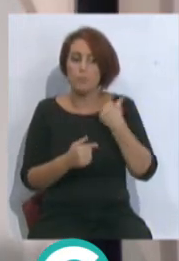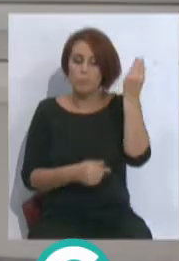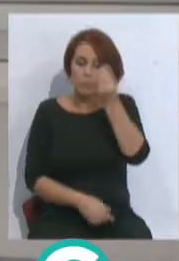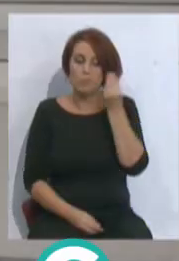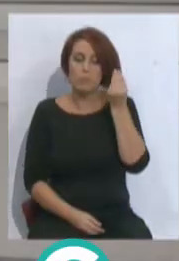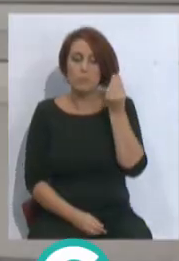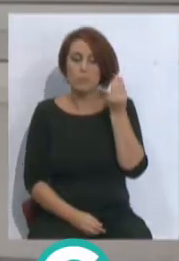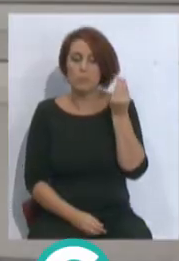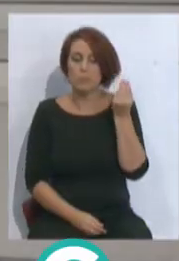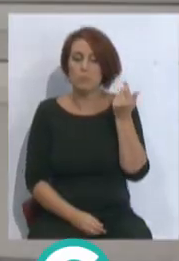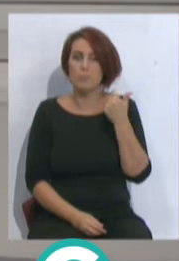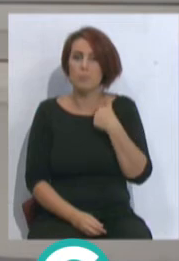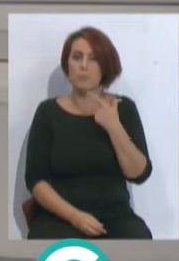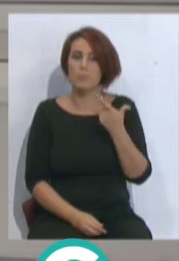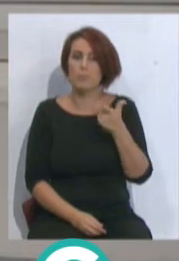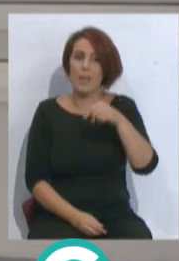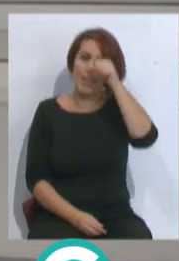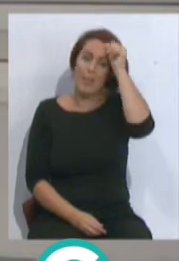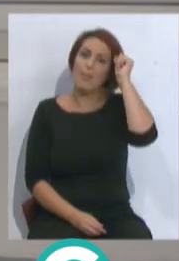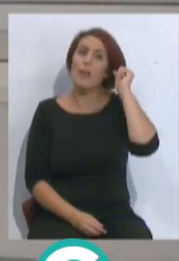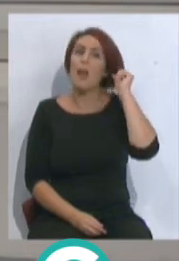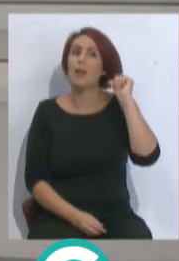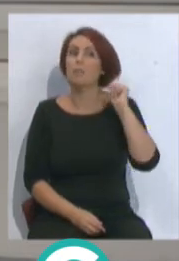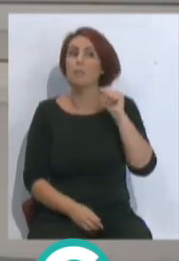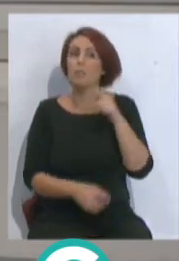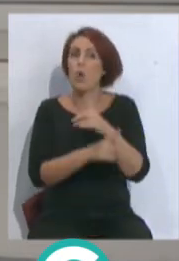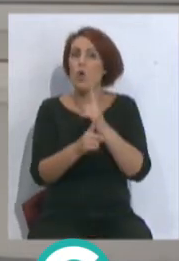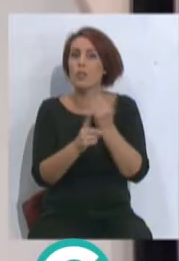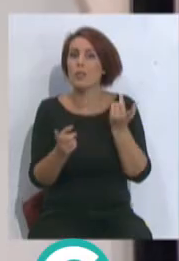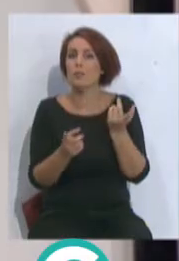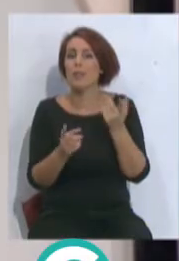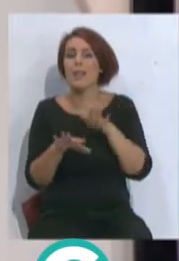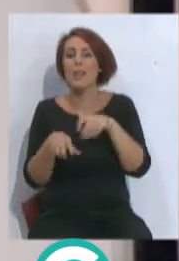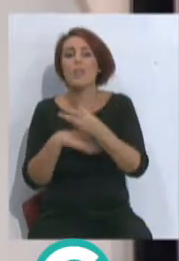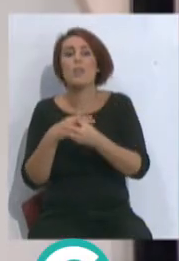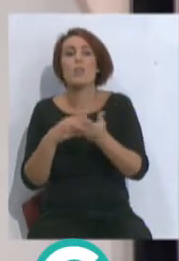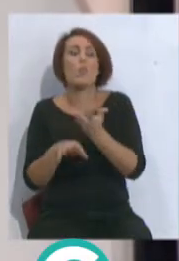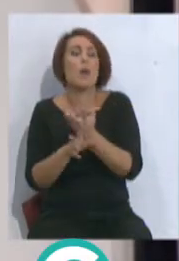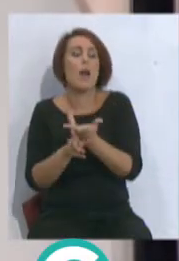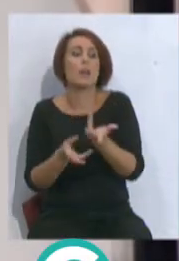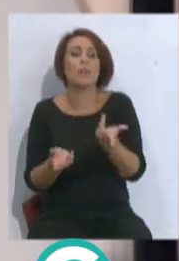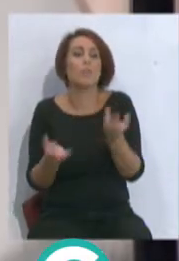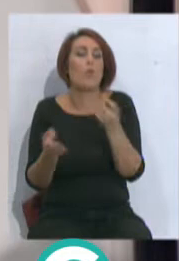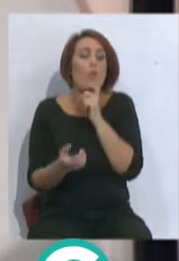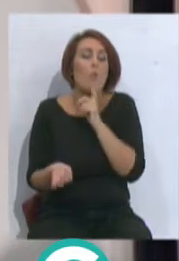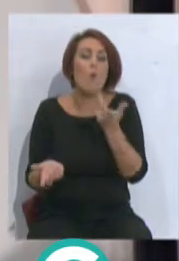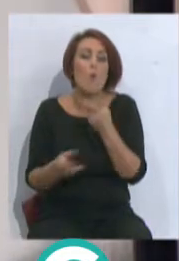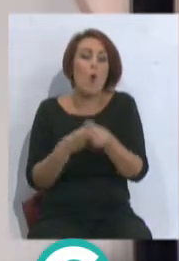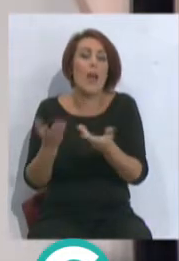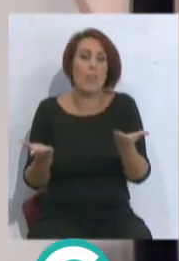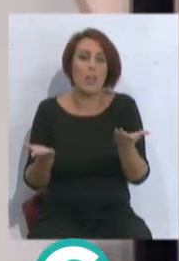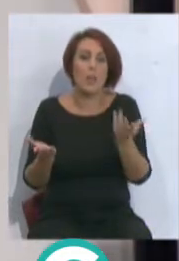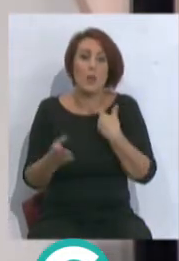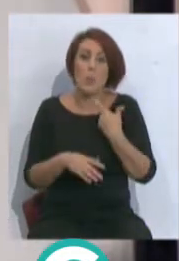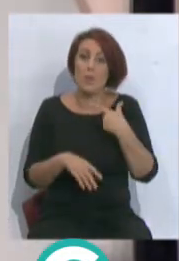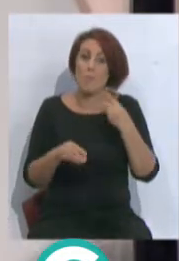pienso, al que no cree en Cervera en esta manera, ¿cómo crees que tiene que jugar Cádiz? ¿O qué cree que tiene que hacer Cádiz? Lo que hace el Getafe o lo que